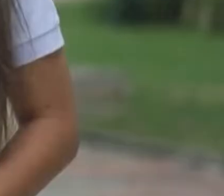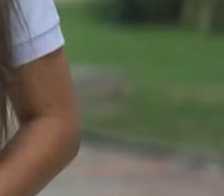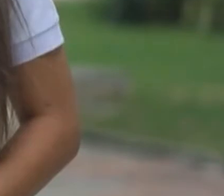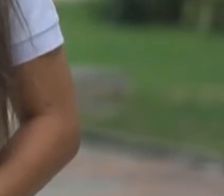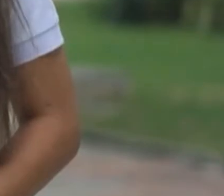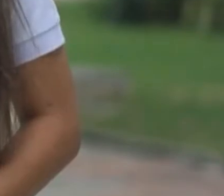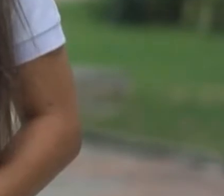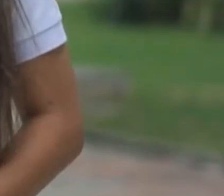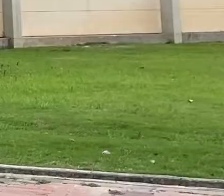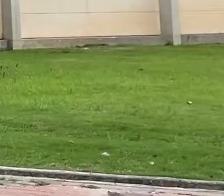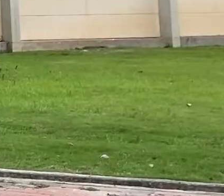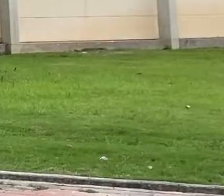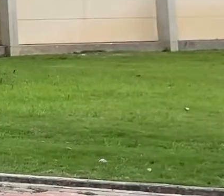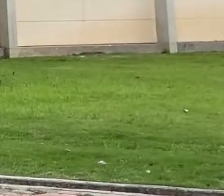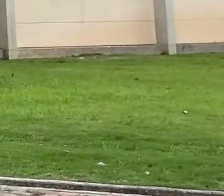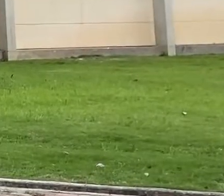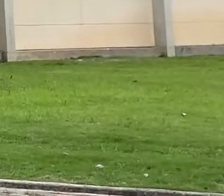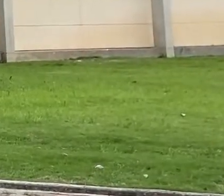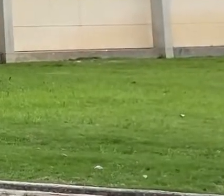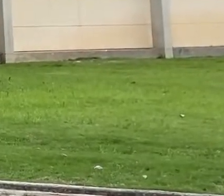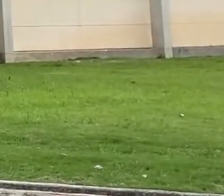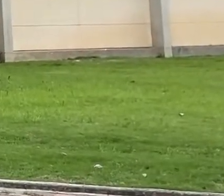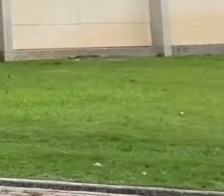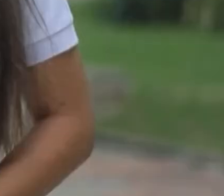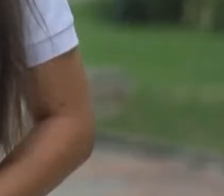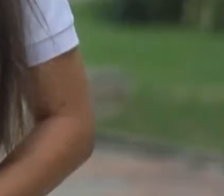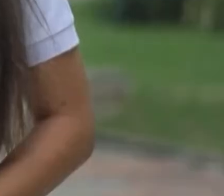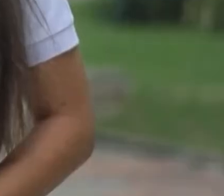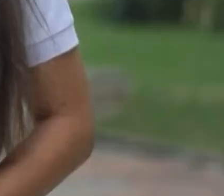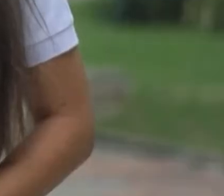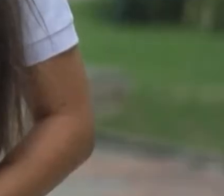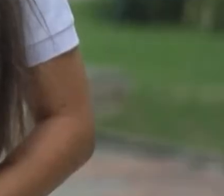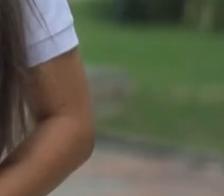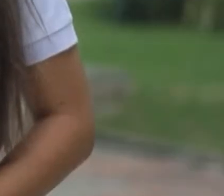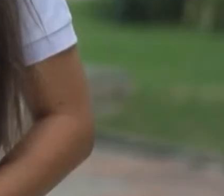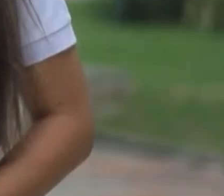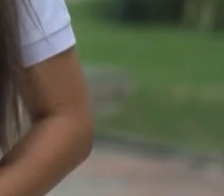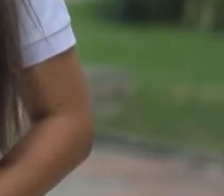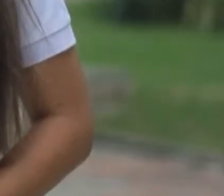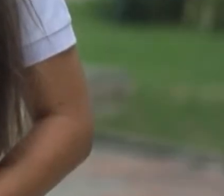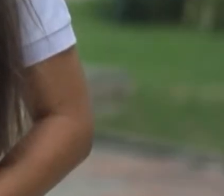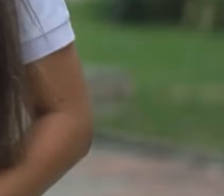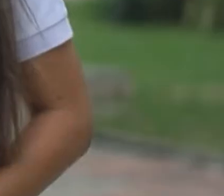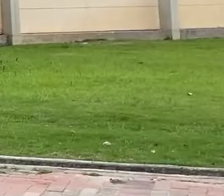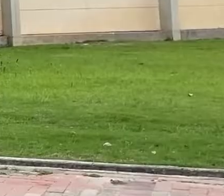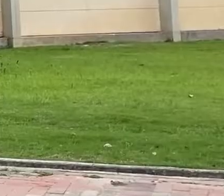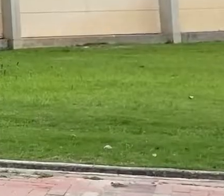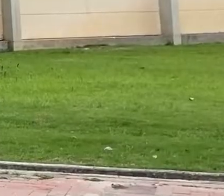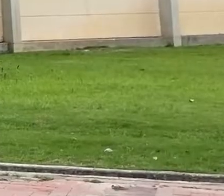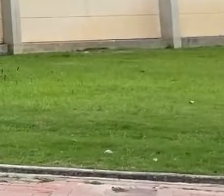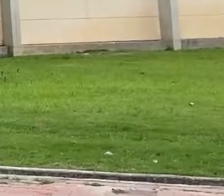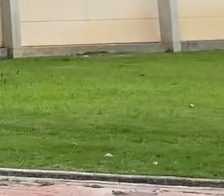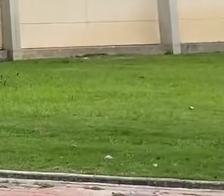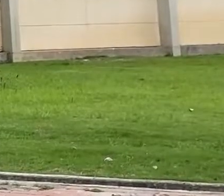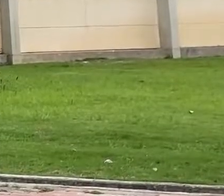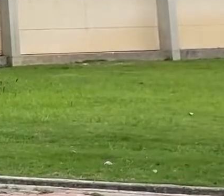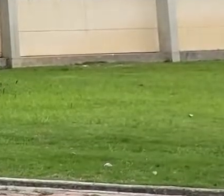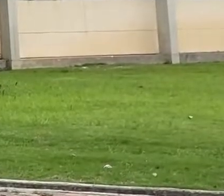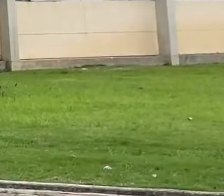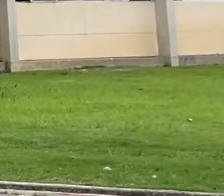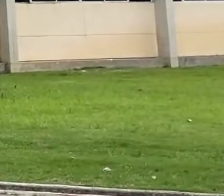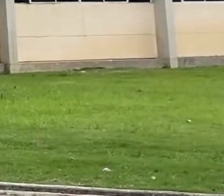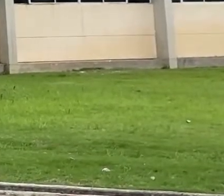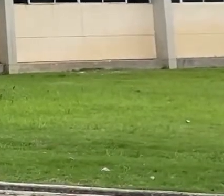El presidente ejecutivo del Banco de Desarrollo de América Latina, CAF, Sergio Díaz Granados Guida, visitó a Uni Magdalena para